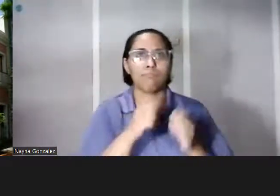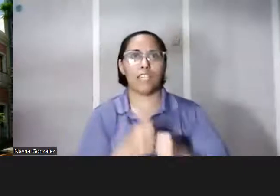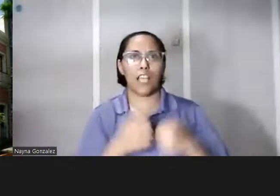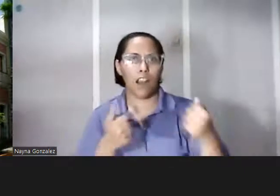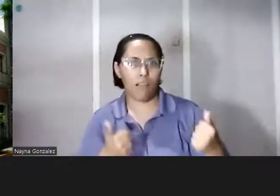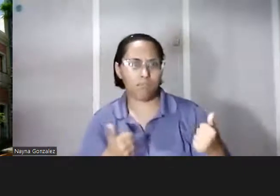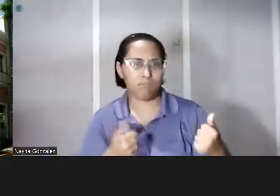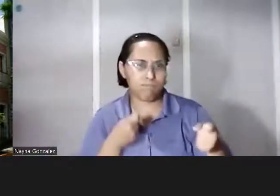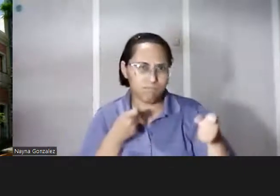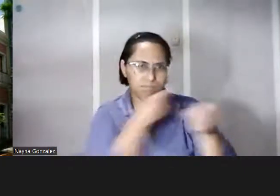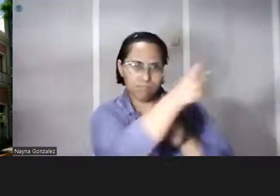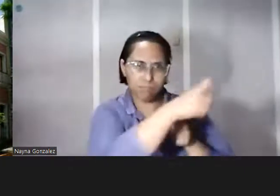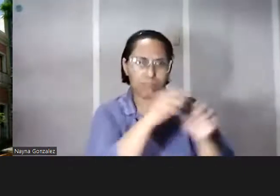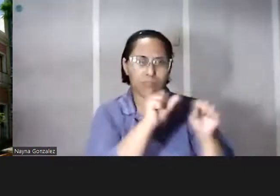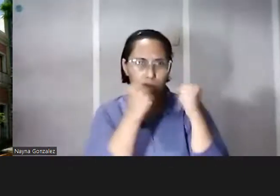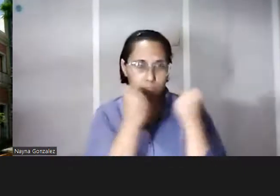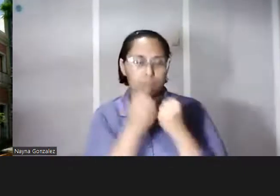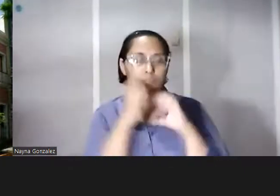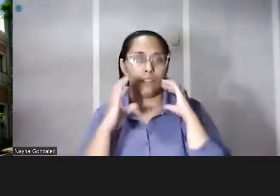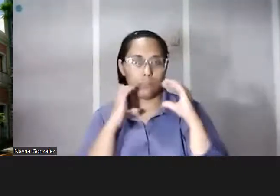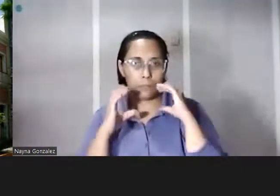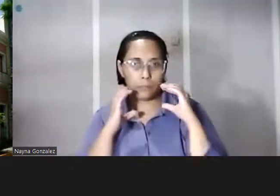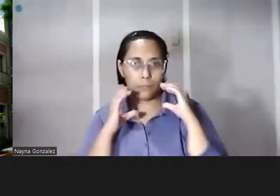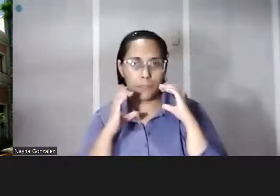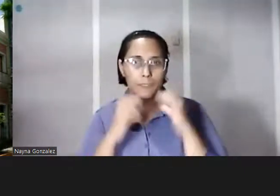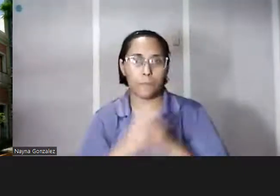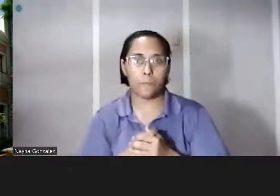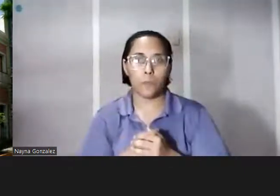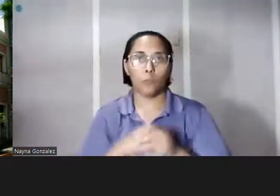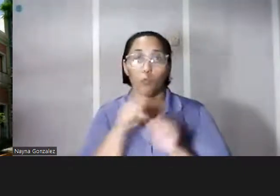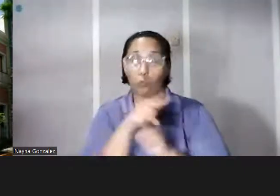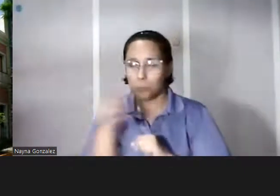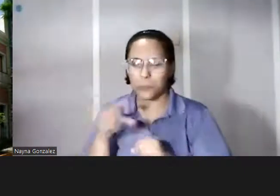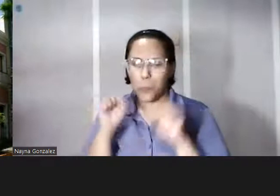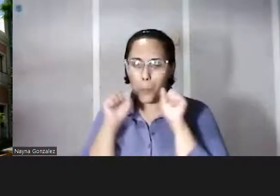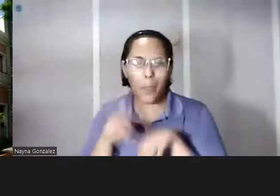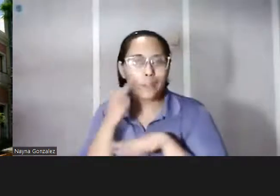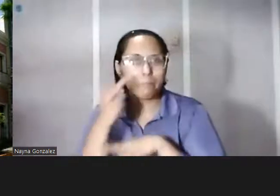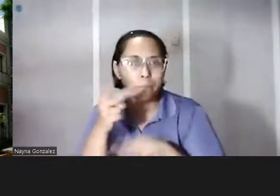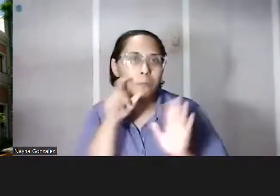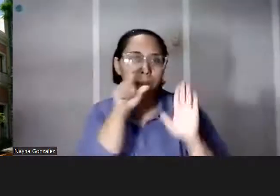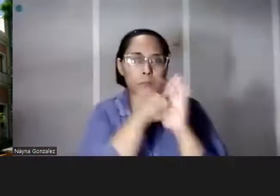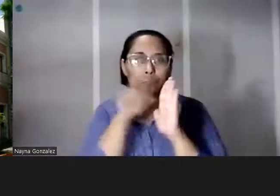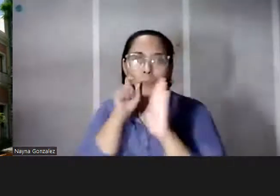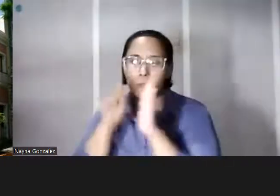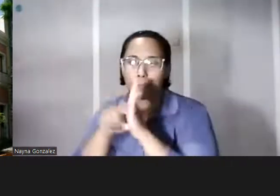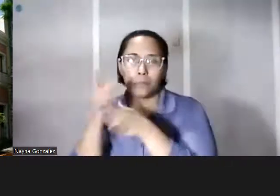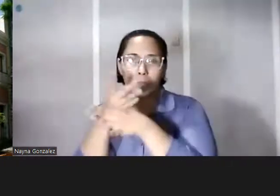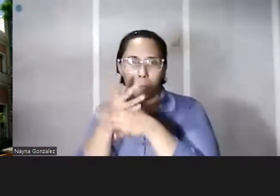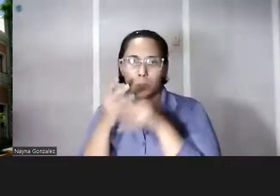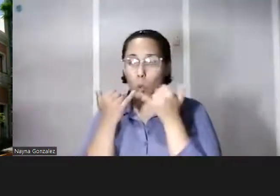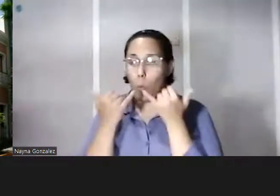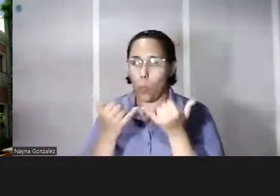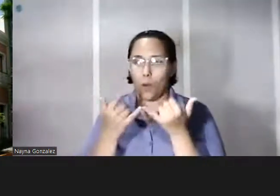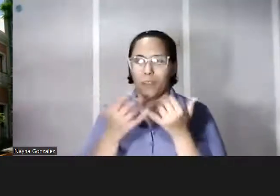social que tiene el medio deben haber visto entre las imágenes que se compartieron ahora con